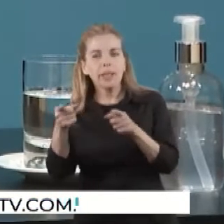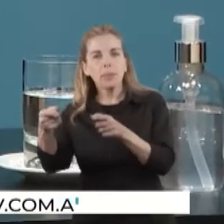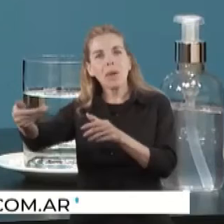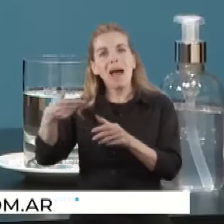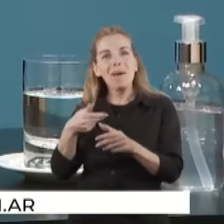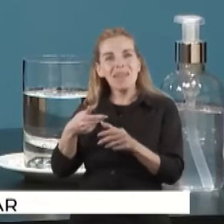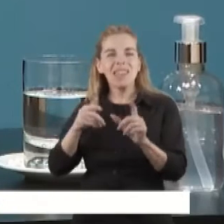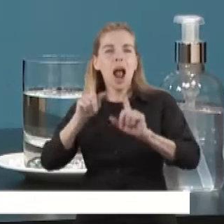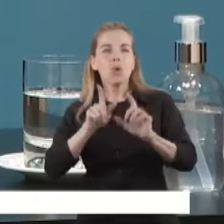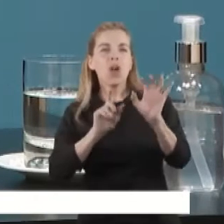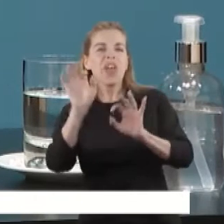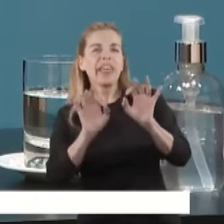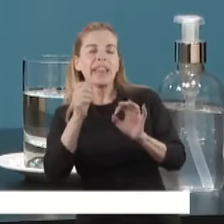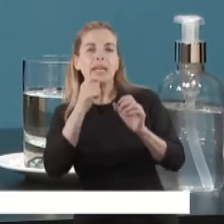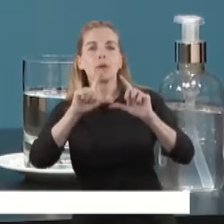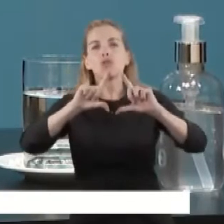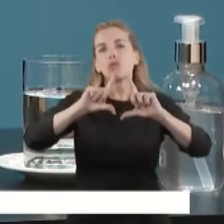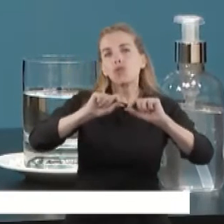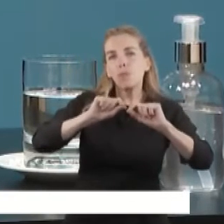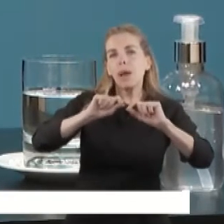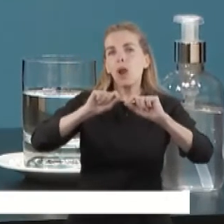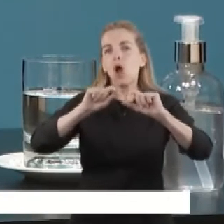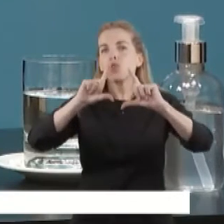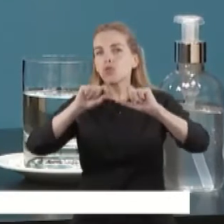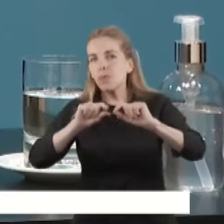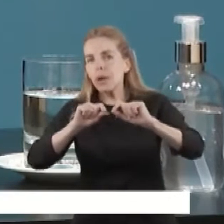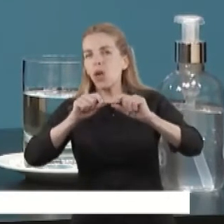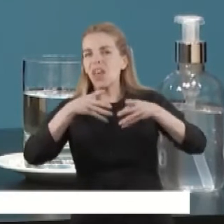puntualmente, el número de servicio, el número de medidor